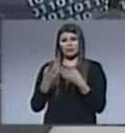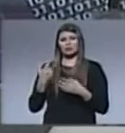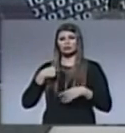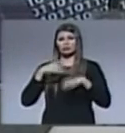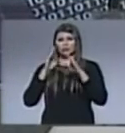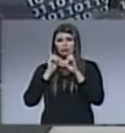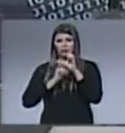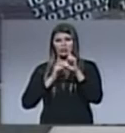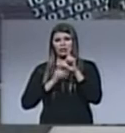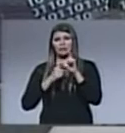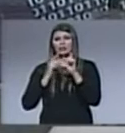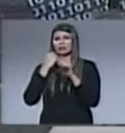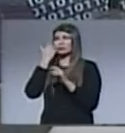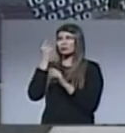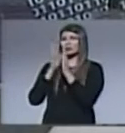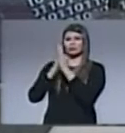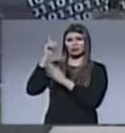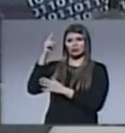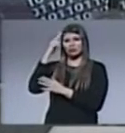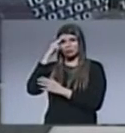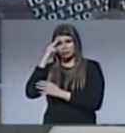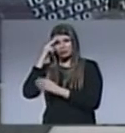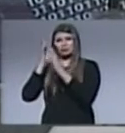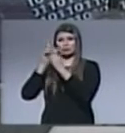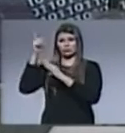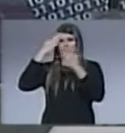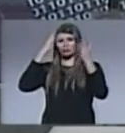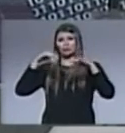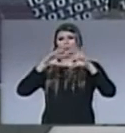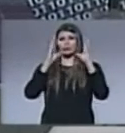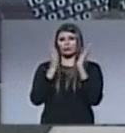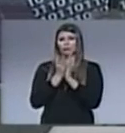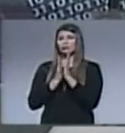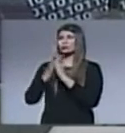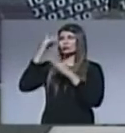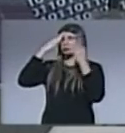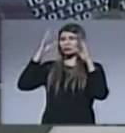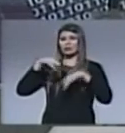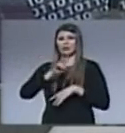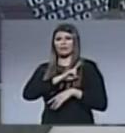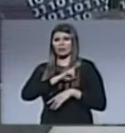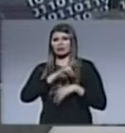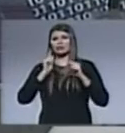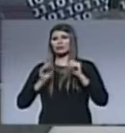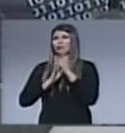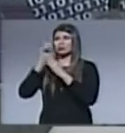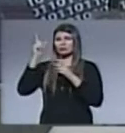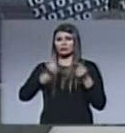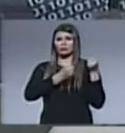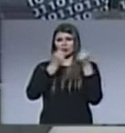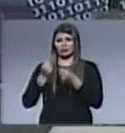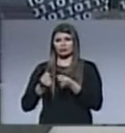solamente teme a Dios, el Creador, al Dios de la vida y al Dios Todopoderoso.